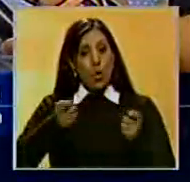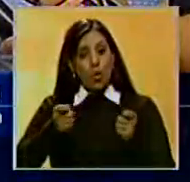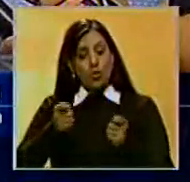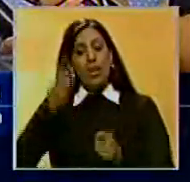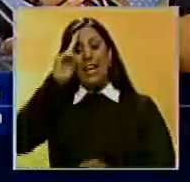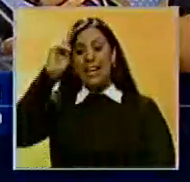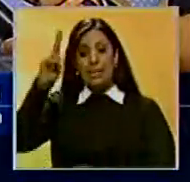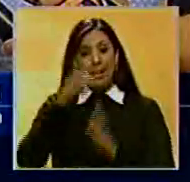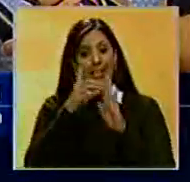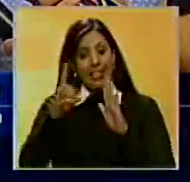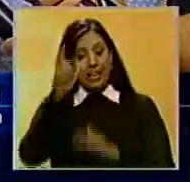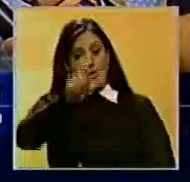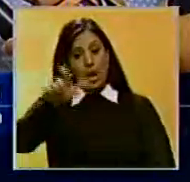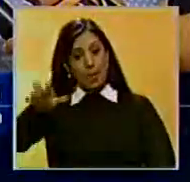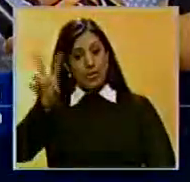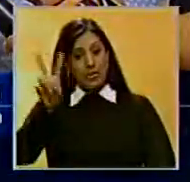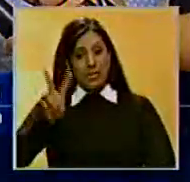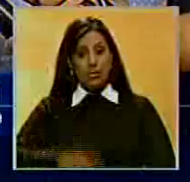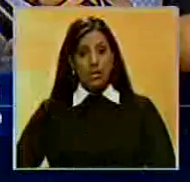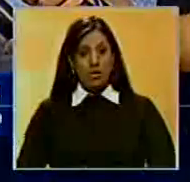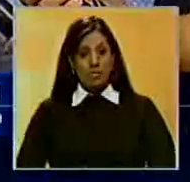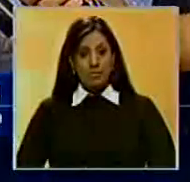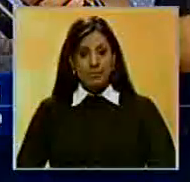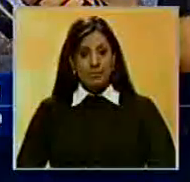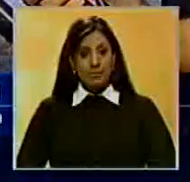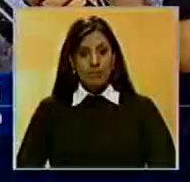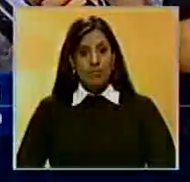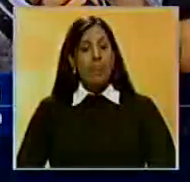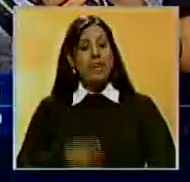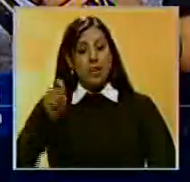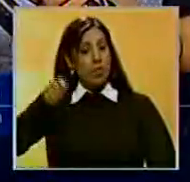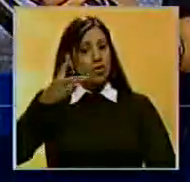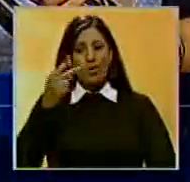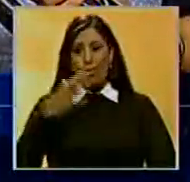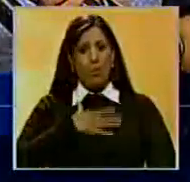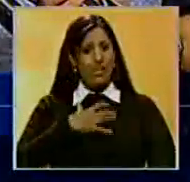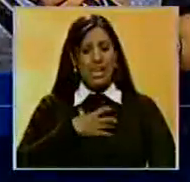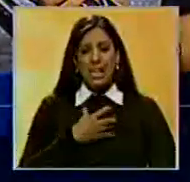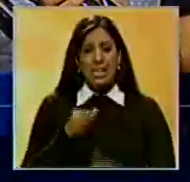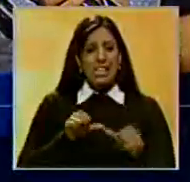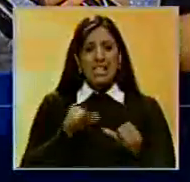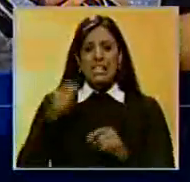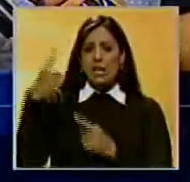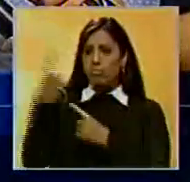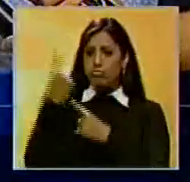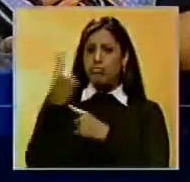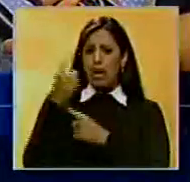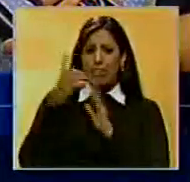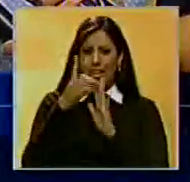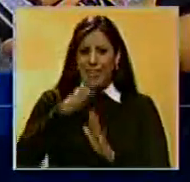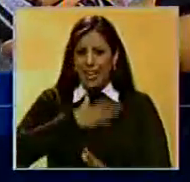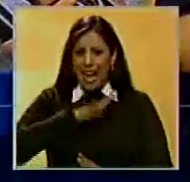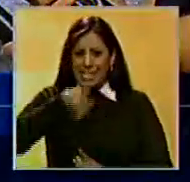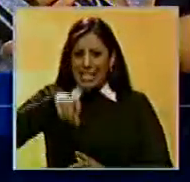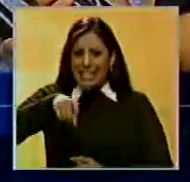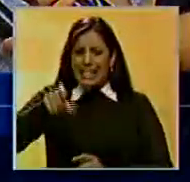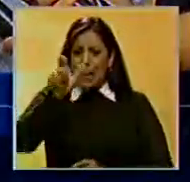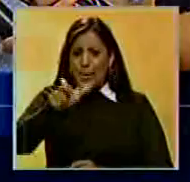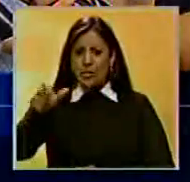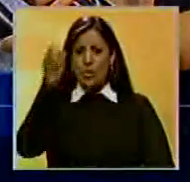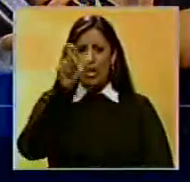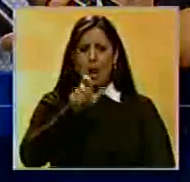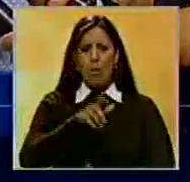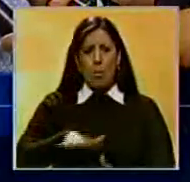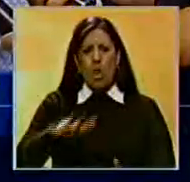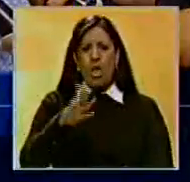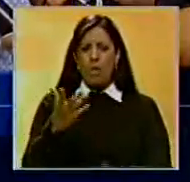y respete los derechos de los venezolanos. El TSJ no puede seguir pasando por encima del derecho y de las necesidades de nuestra